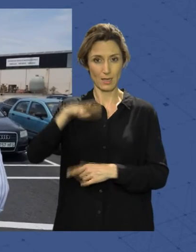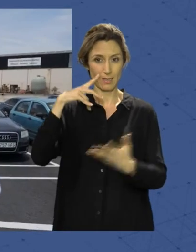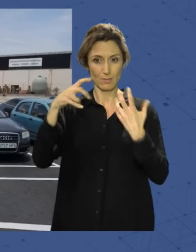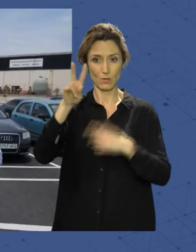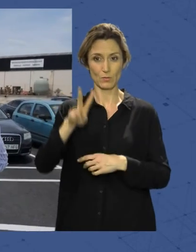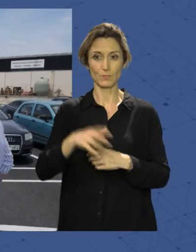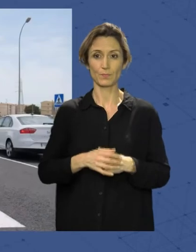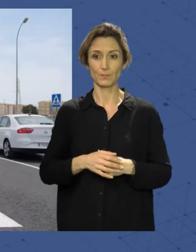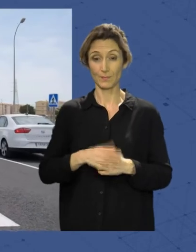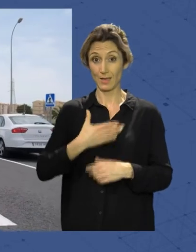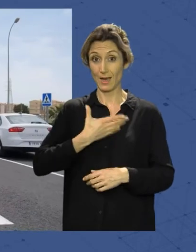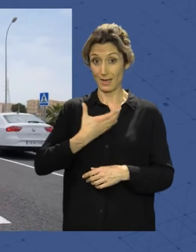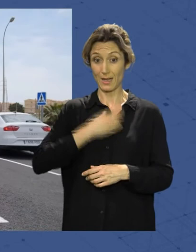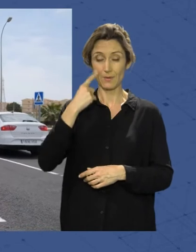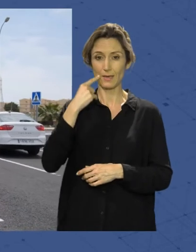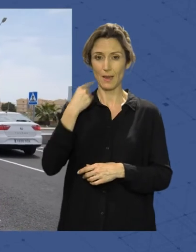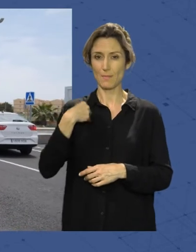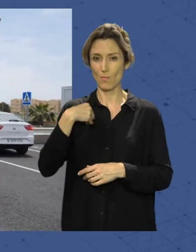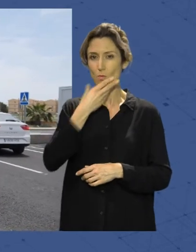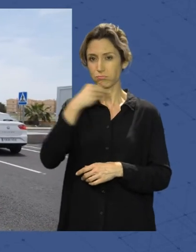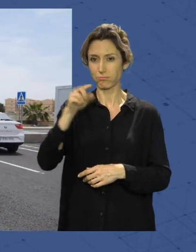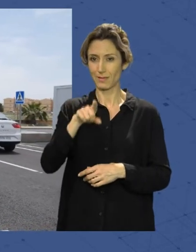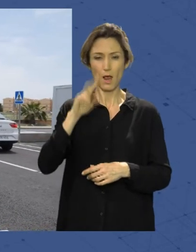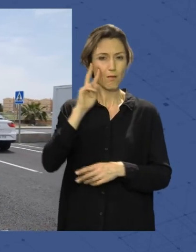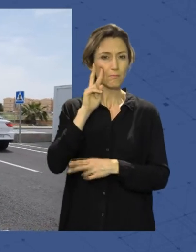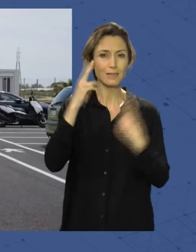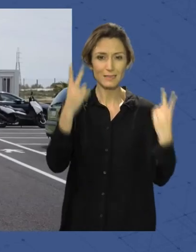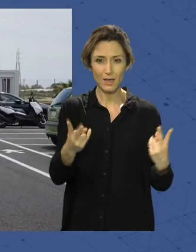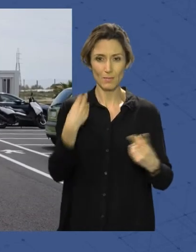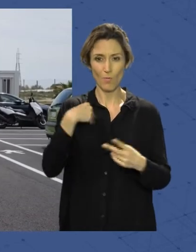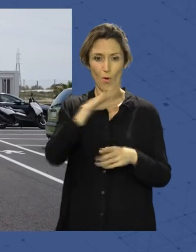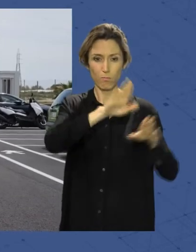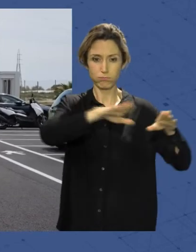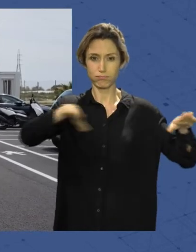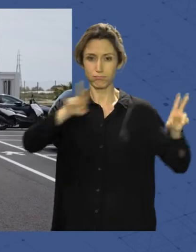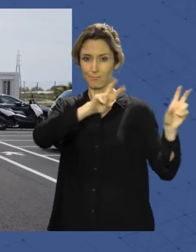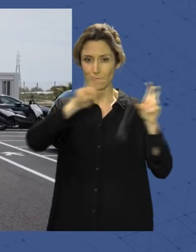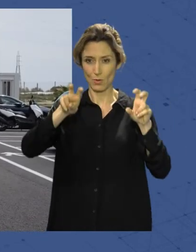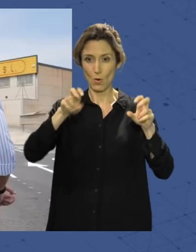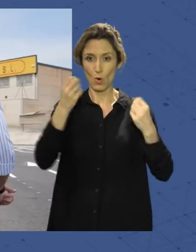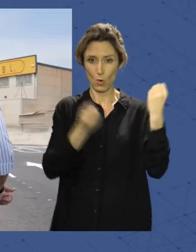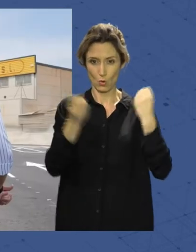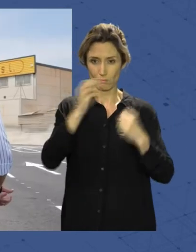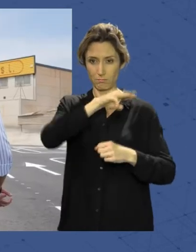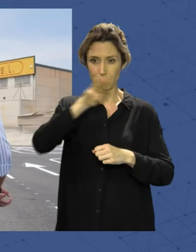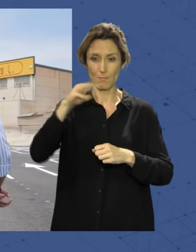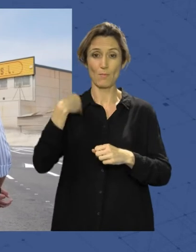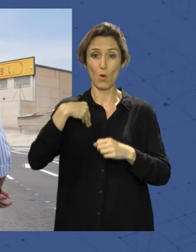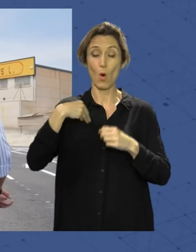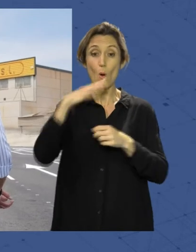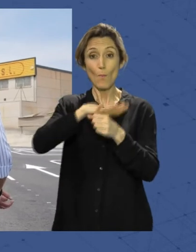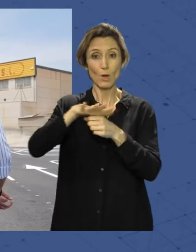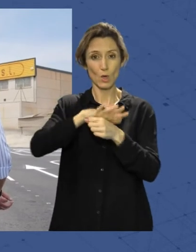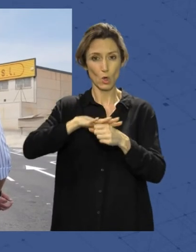El alcalde de Almería Ramón Fernández Pacheco ha visitado el nuevo aparcamiento que se ha habilitado en un solar municipal ubicado en la avenida Mare Nostrum en el polígono industrial sector